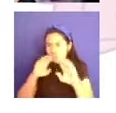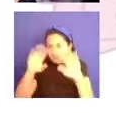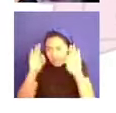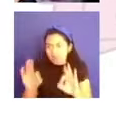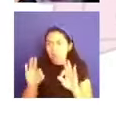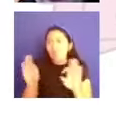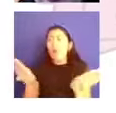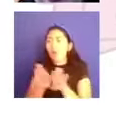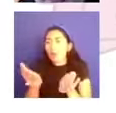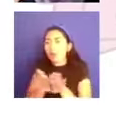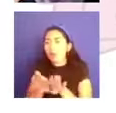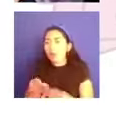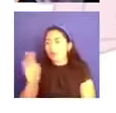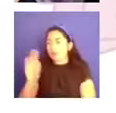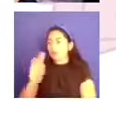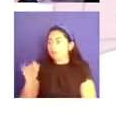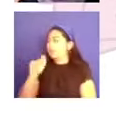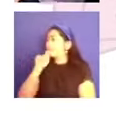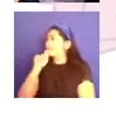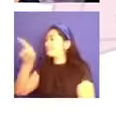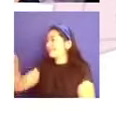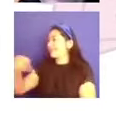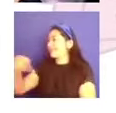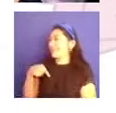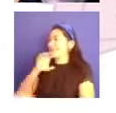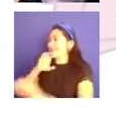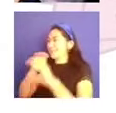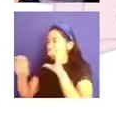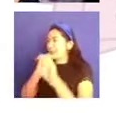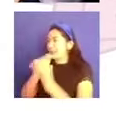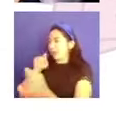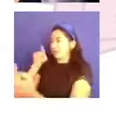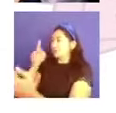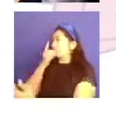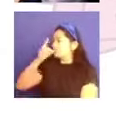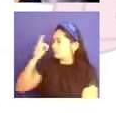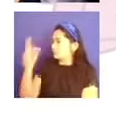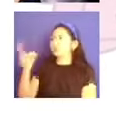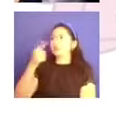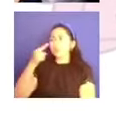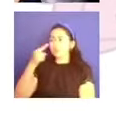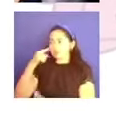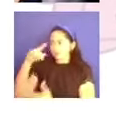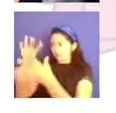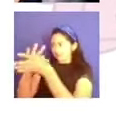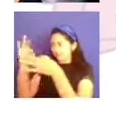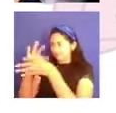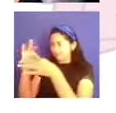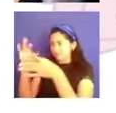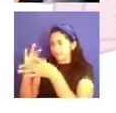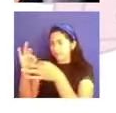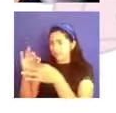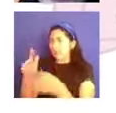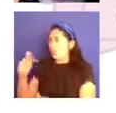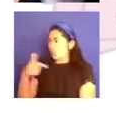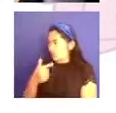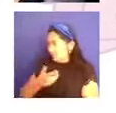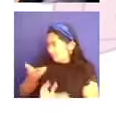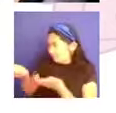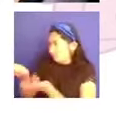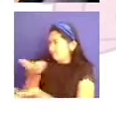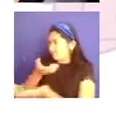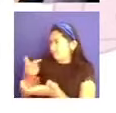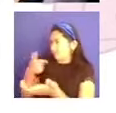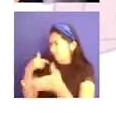una comunicación directa, es decir, dirigirme a la persona a la que le quiero compartir ese mensaje,